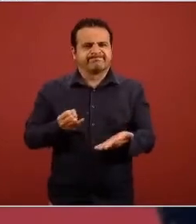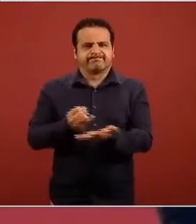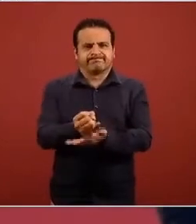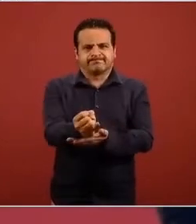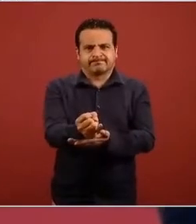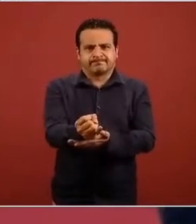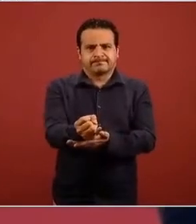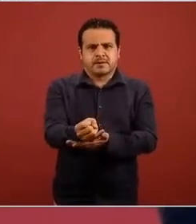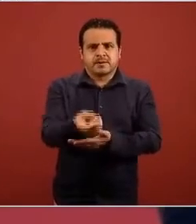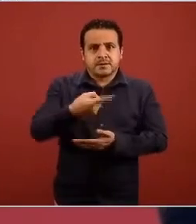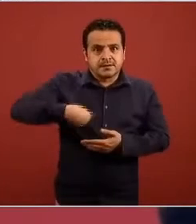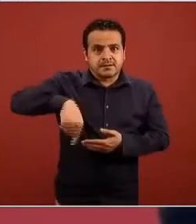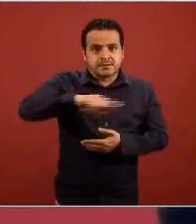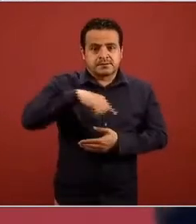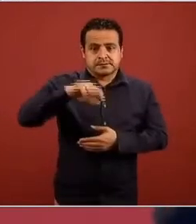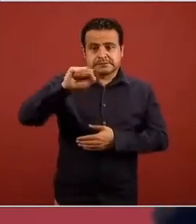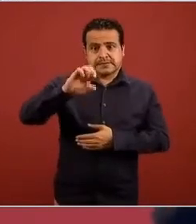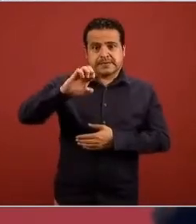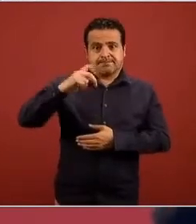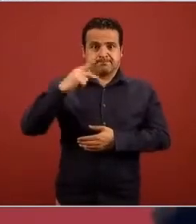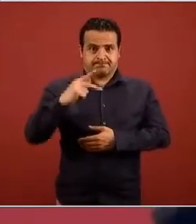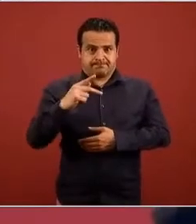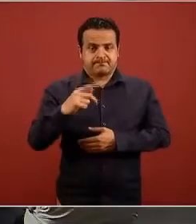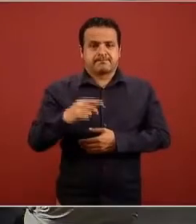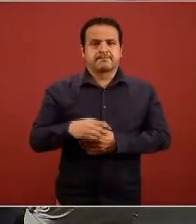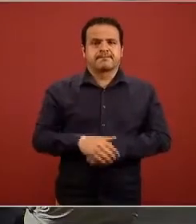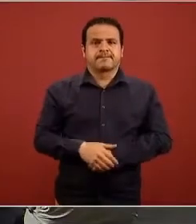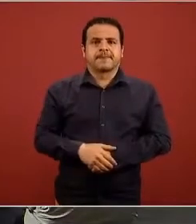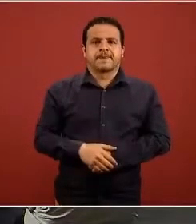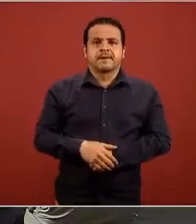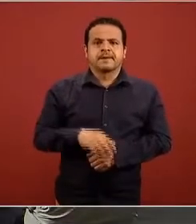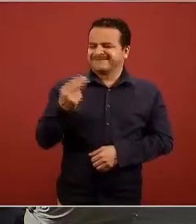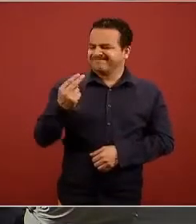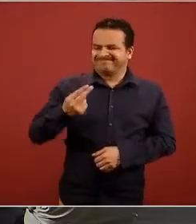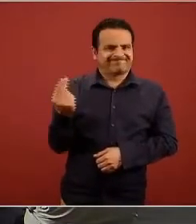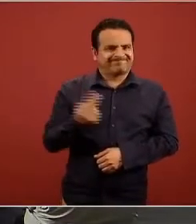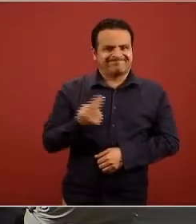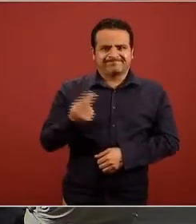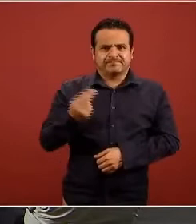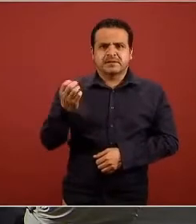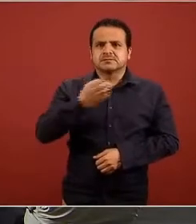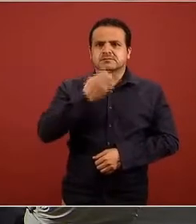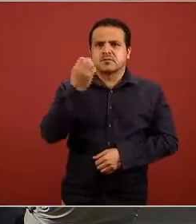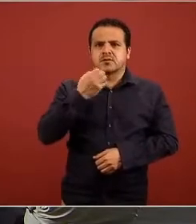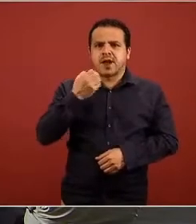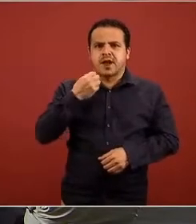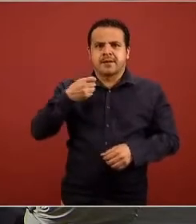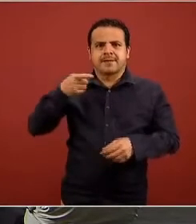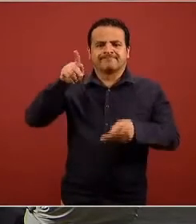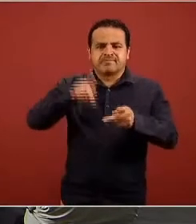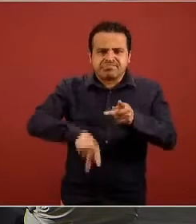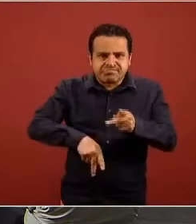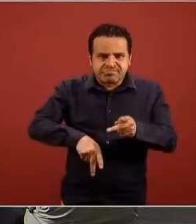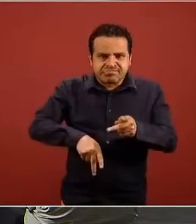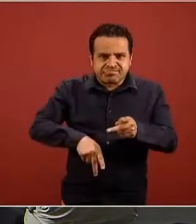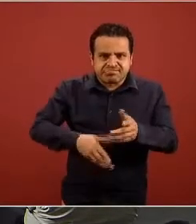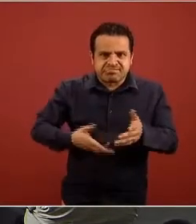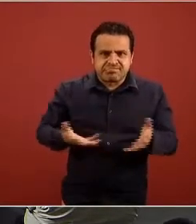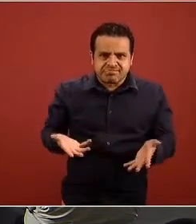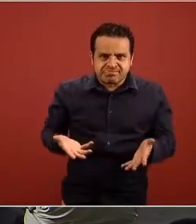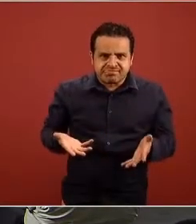educativa nacional que era factible tener una suspensión temporal del calendario escolar